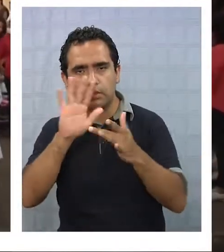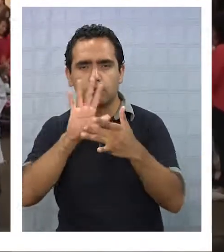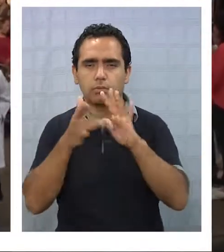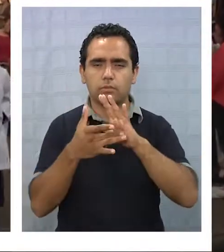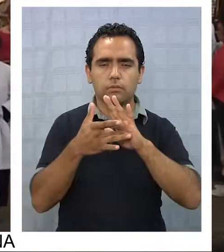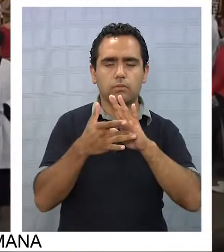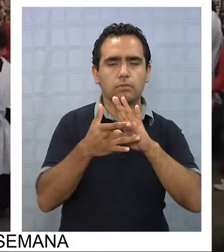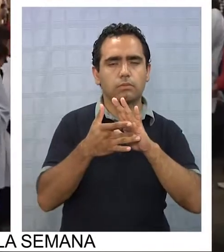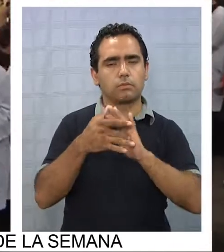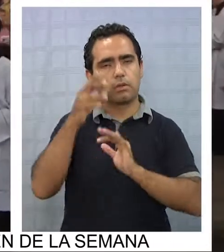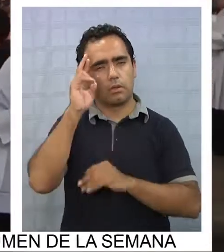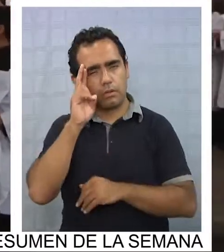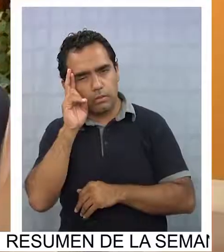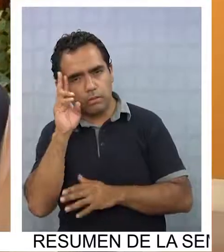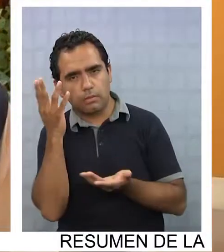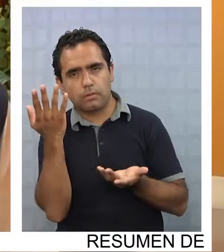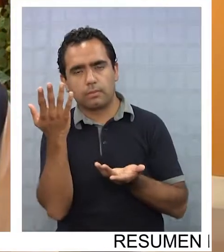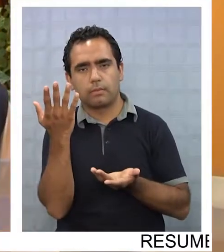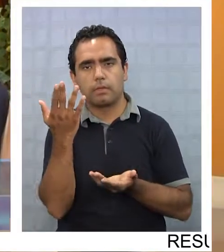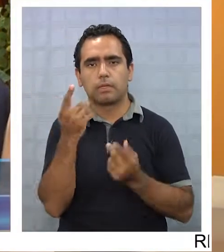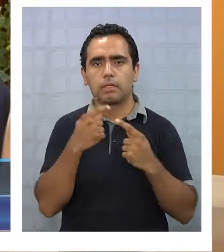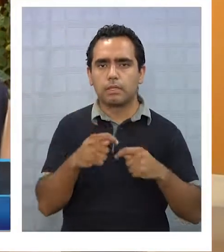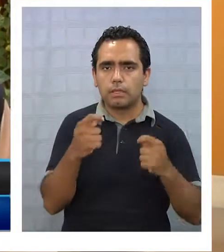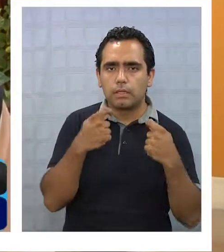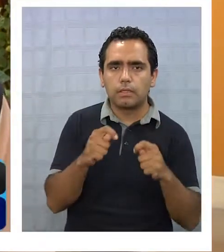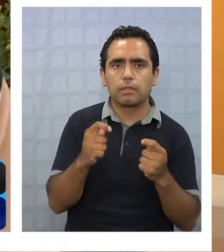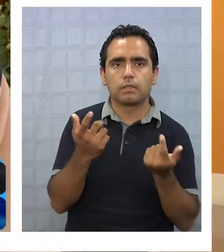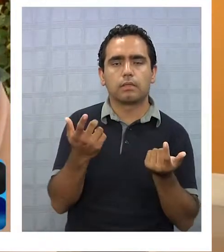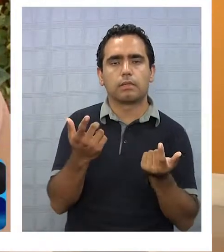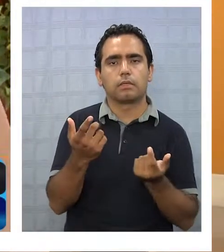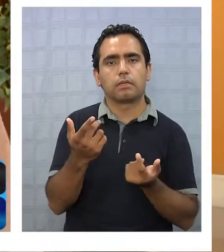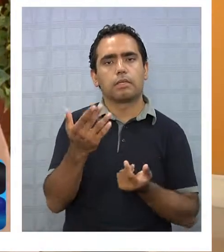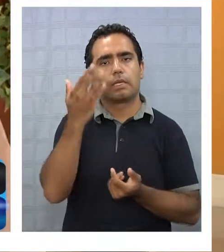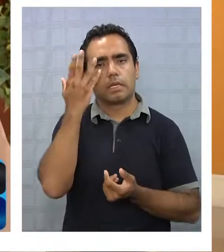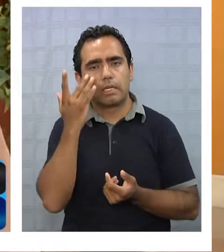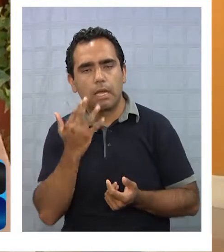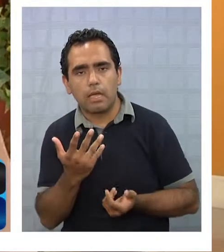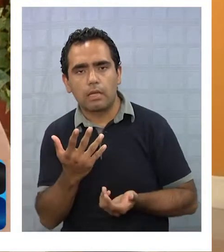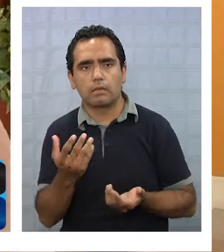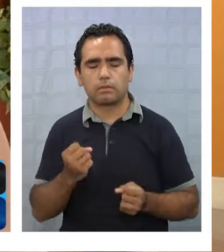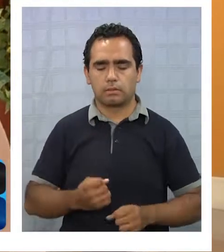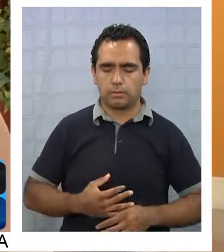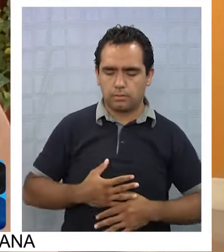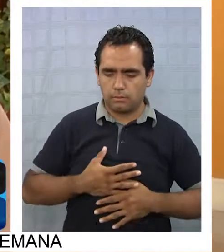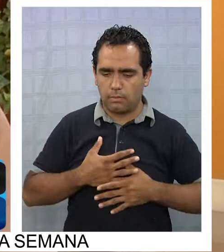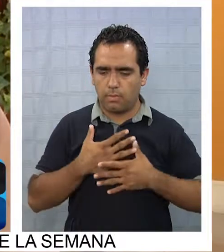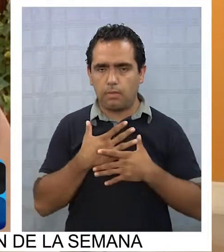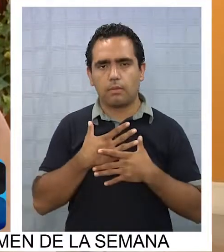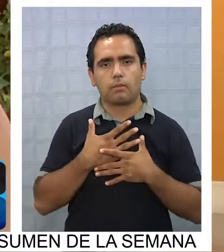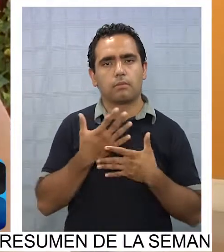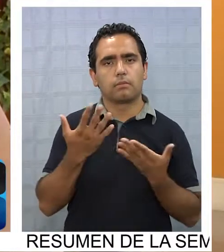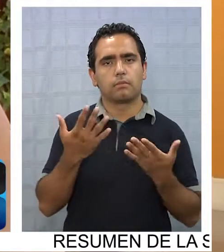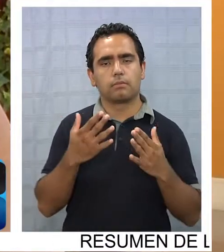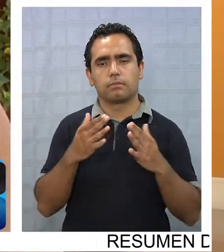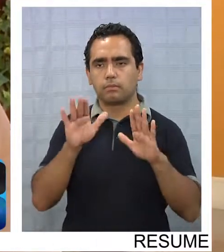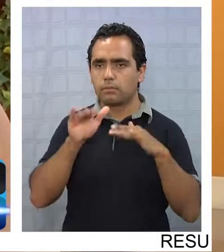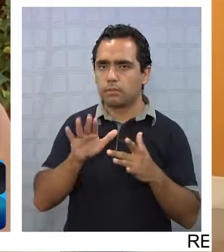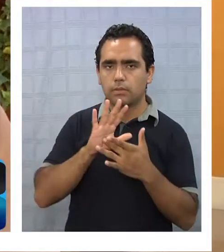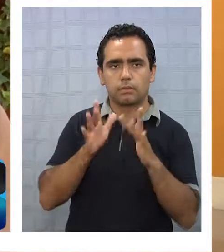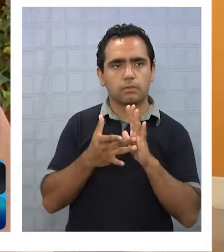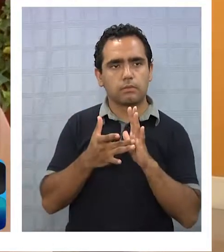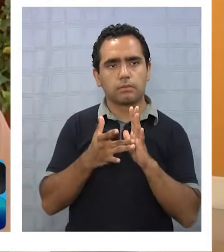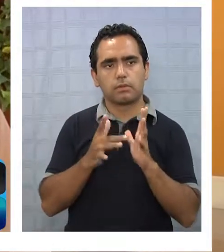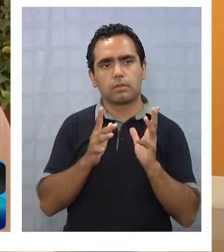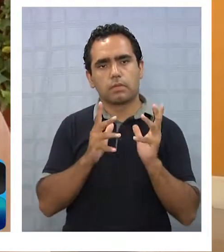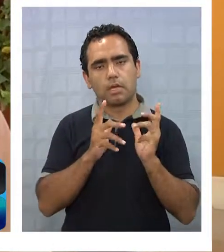con Jesús, de poder tratar de pedir la gracia, de vivir las emociones, los sentimientos que el Señor vivió y acompañarlo